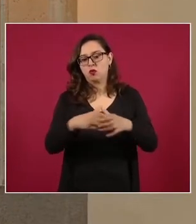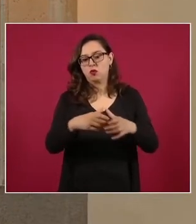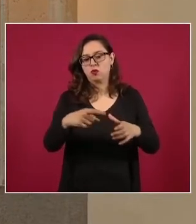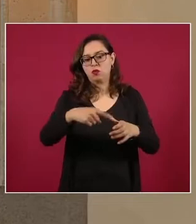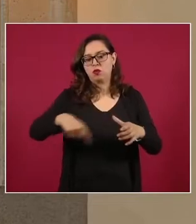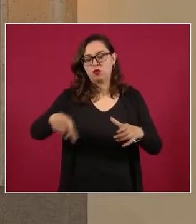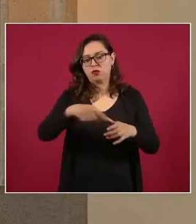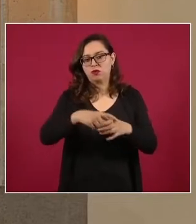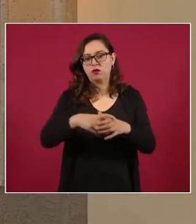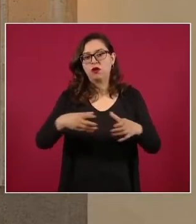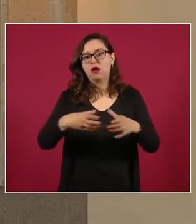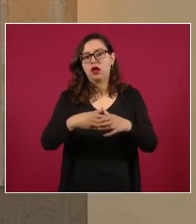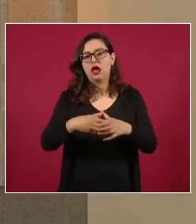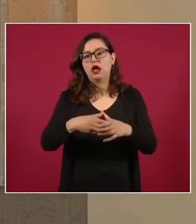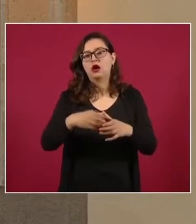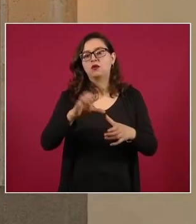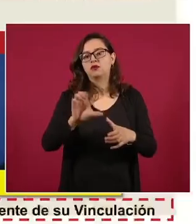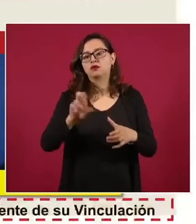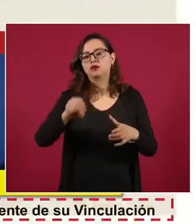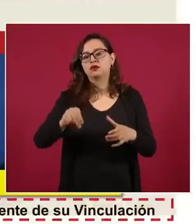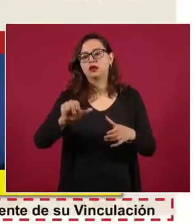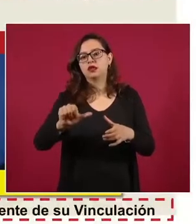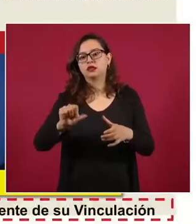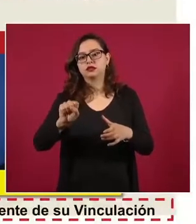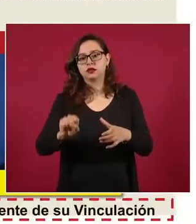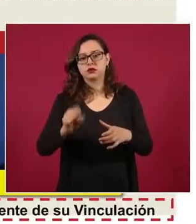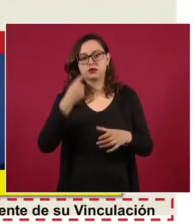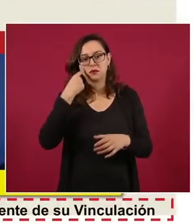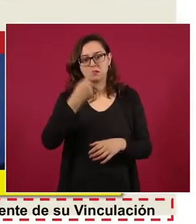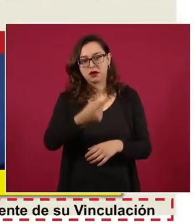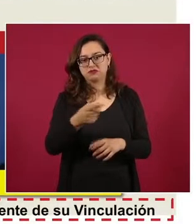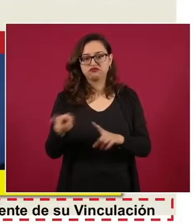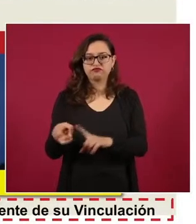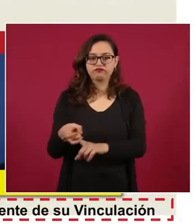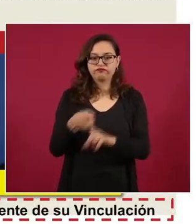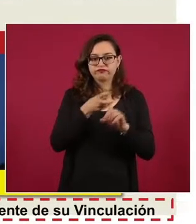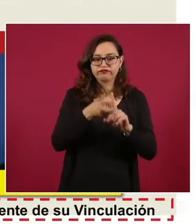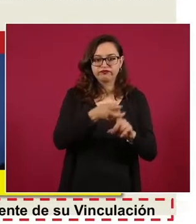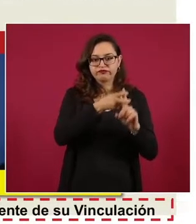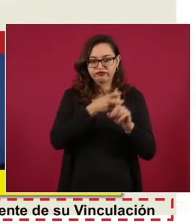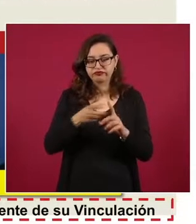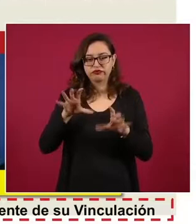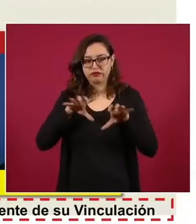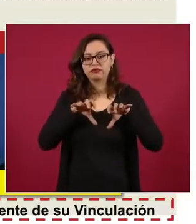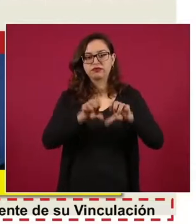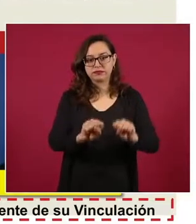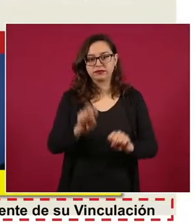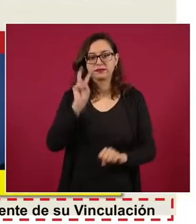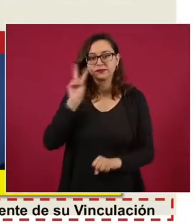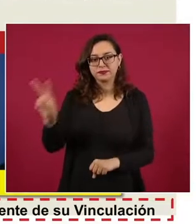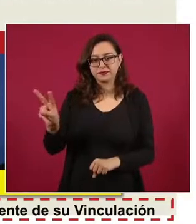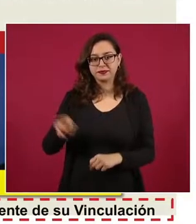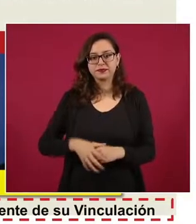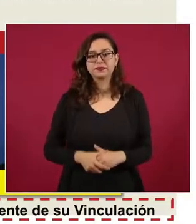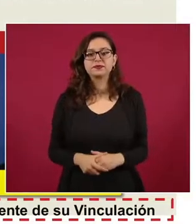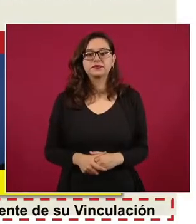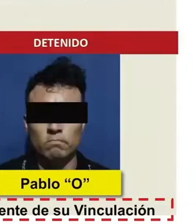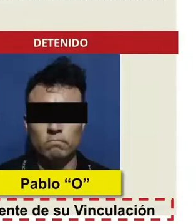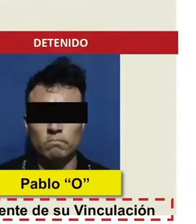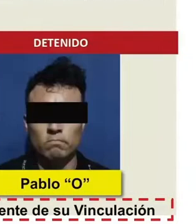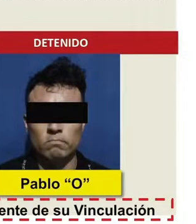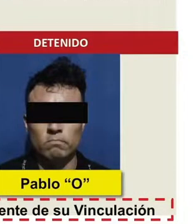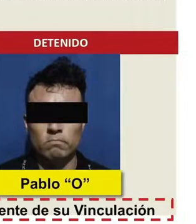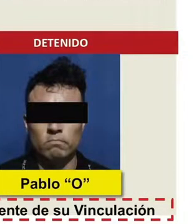Antisecuestros, fueron detenidos diferentes homicidas en diferentes lugares, en Cancún y también